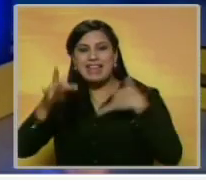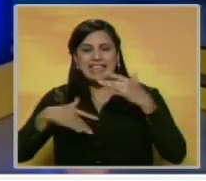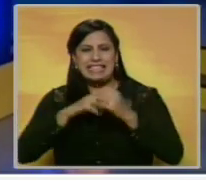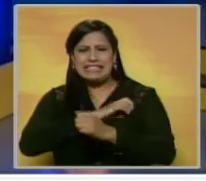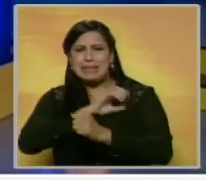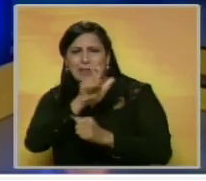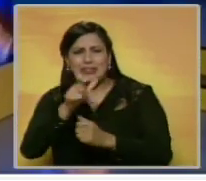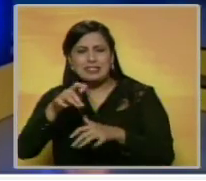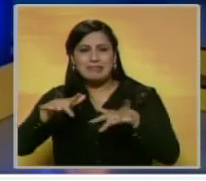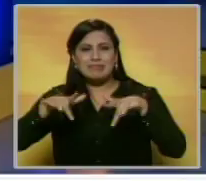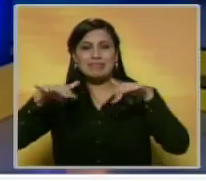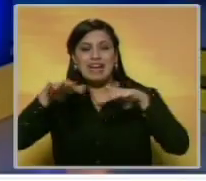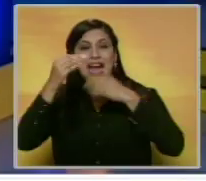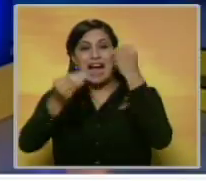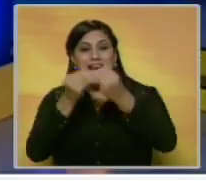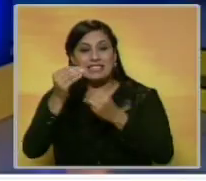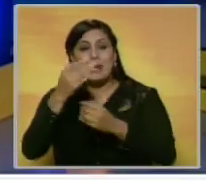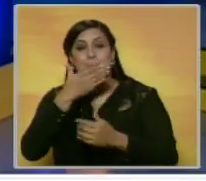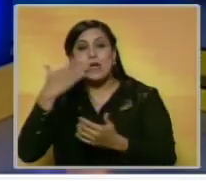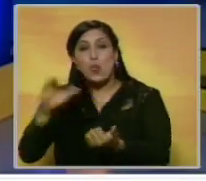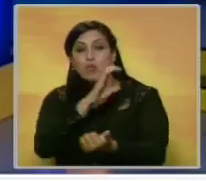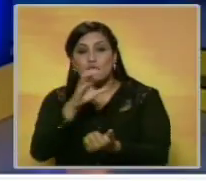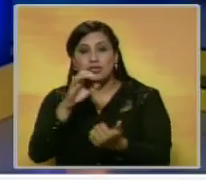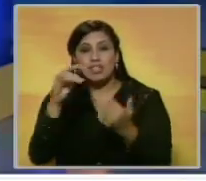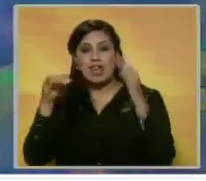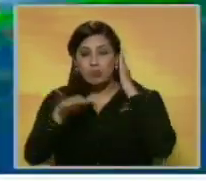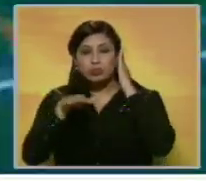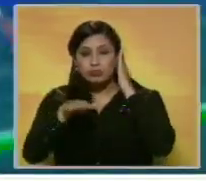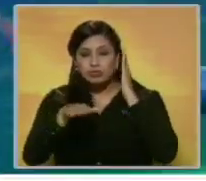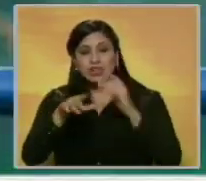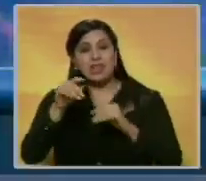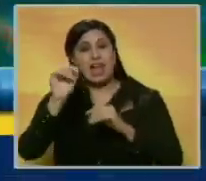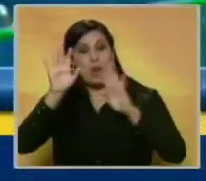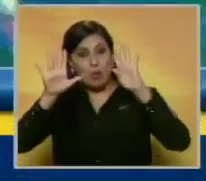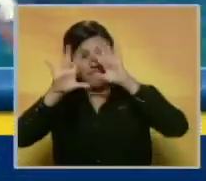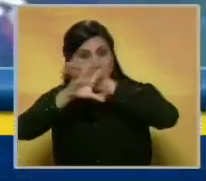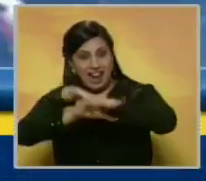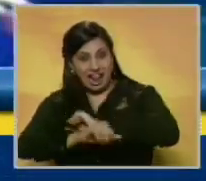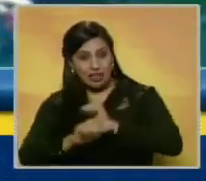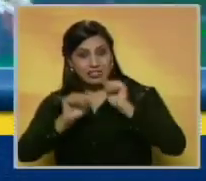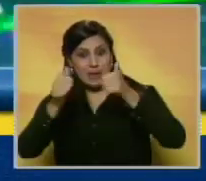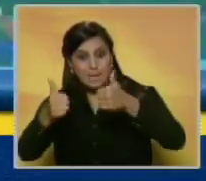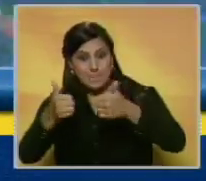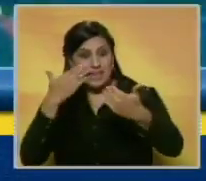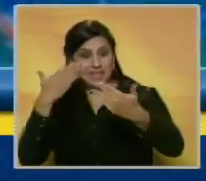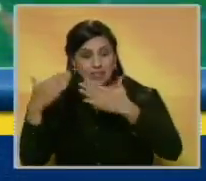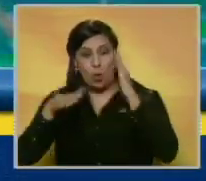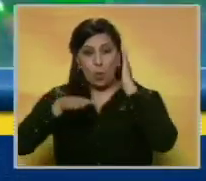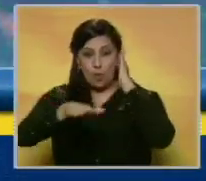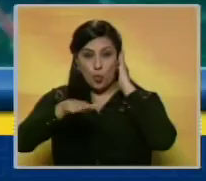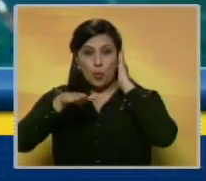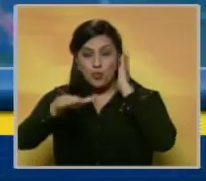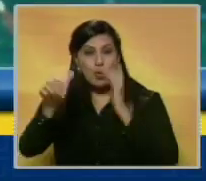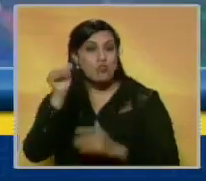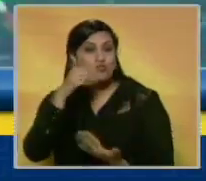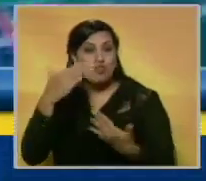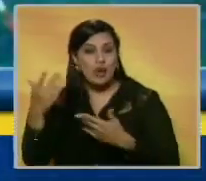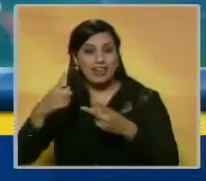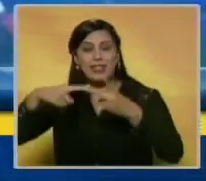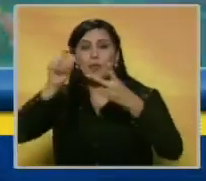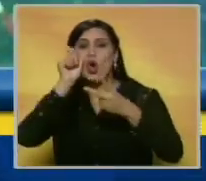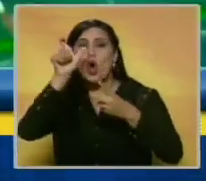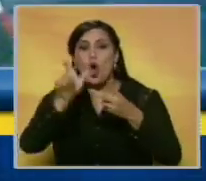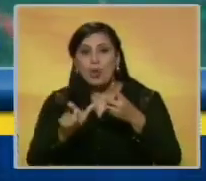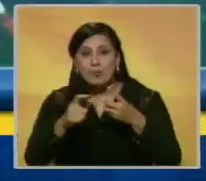de energía y glamour en el que reinó la música electrónica. A las nueve de la noche comenzó la fiesta con DJ Drea, luego siguieron DJ